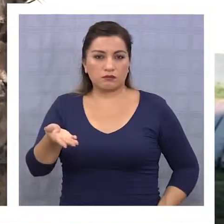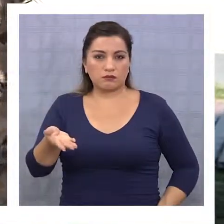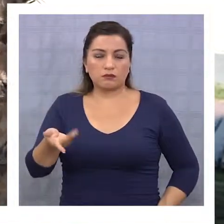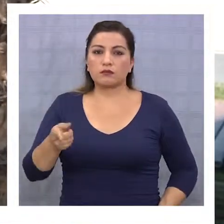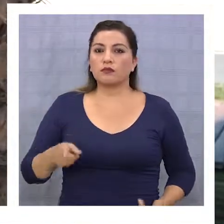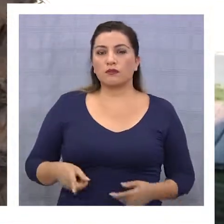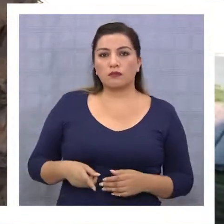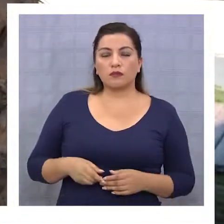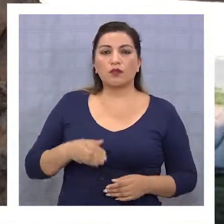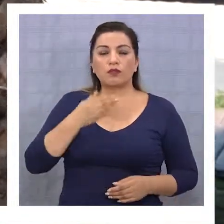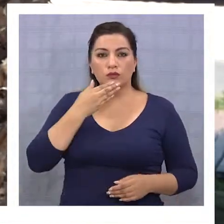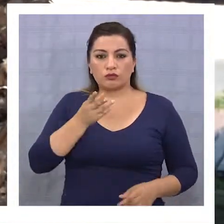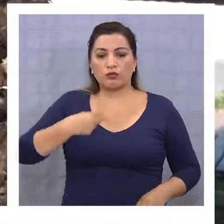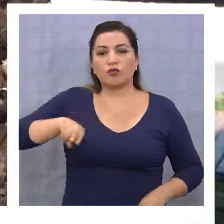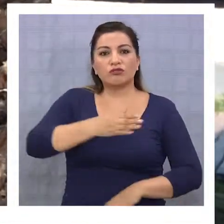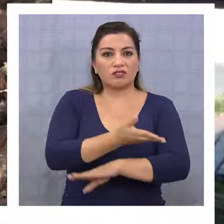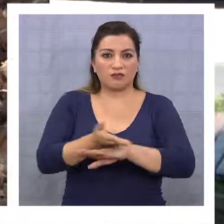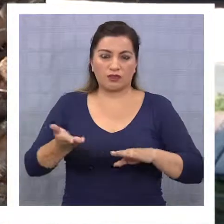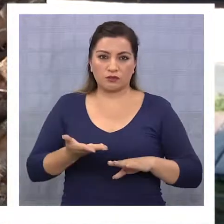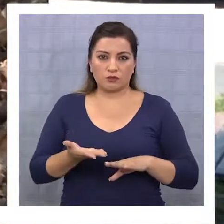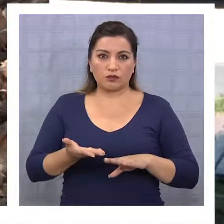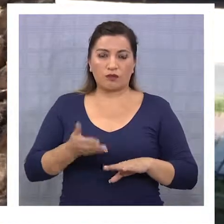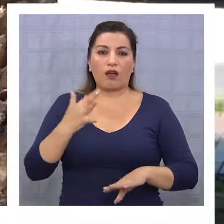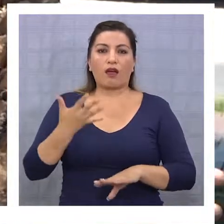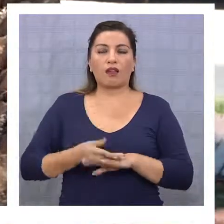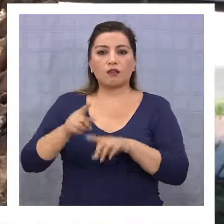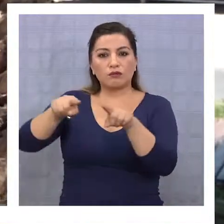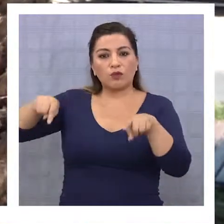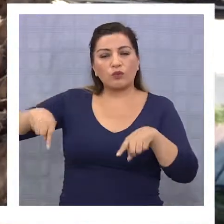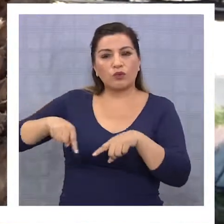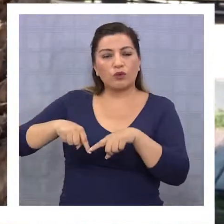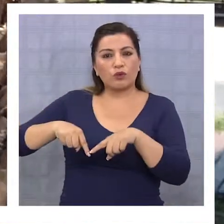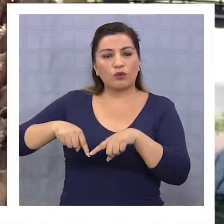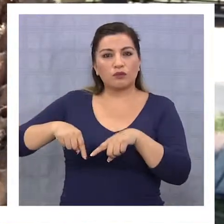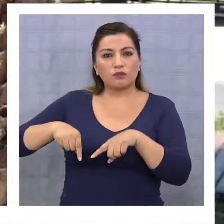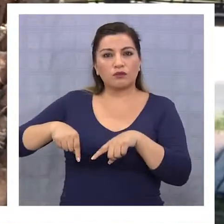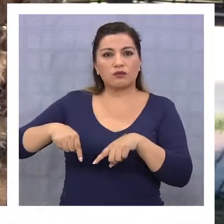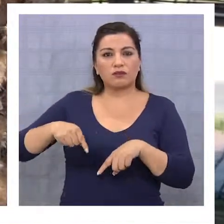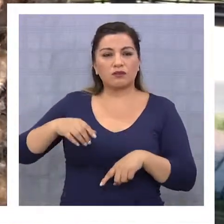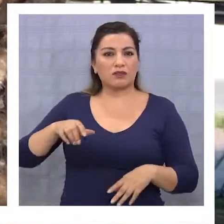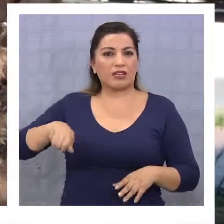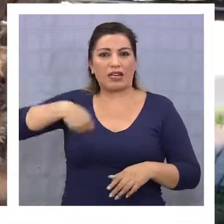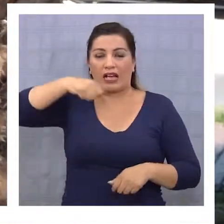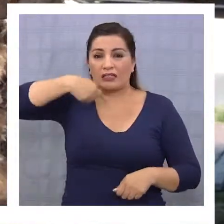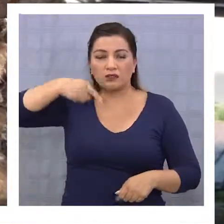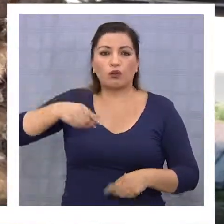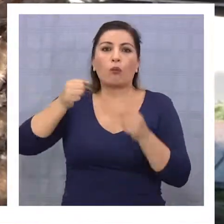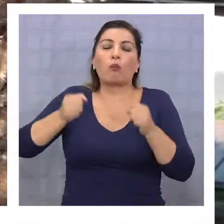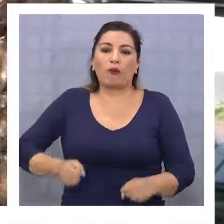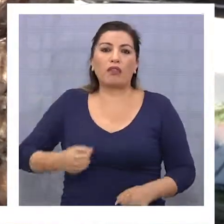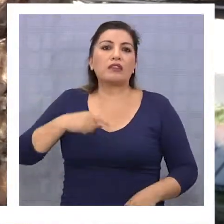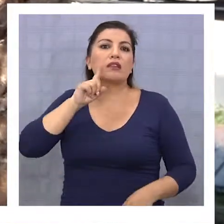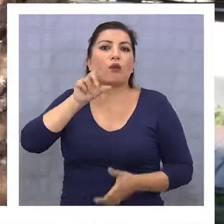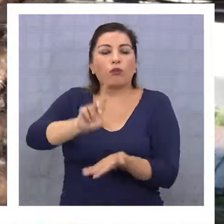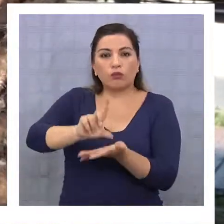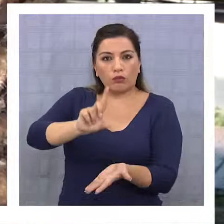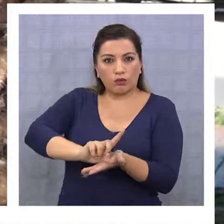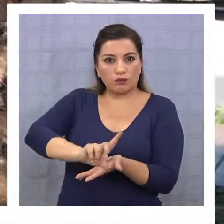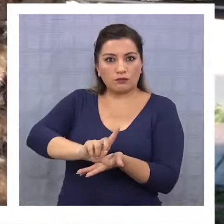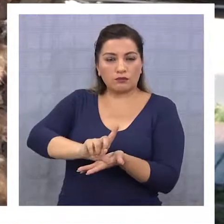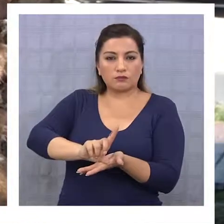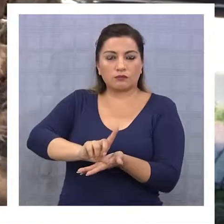Además, bueno, nosotros en nuestro servicio contamos con un casino en el cual también nuestros funcionarios también pueden disponer del espacio